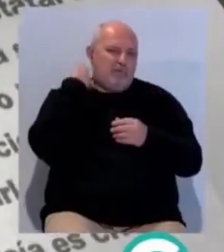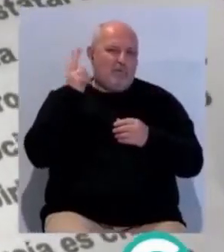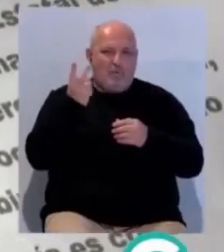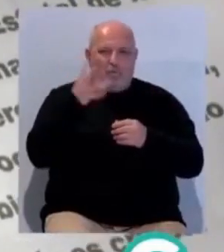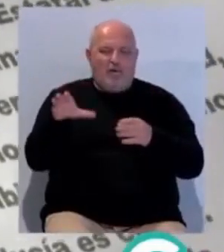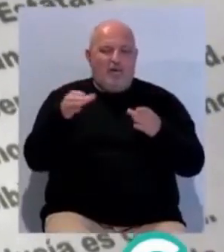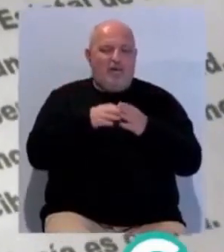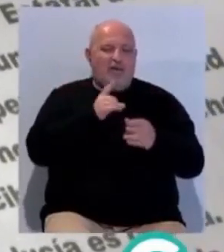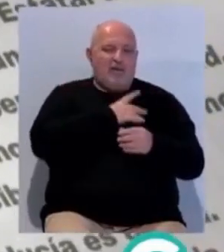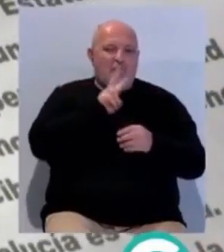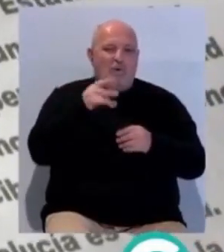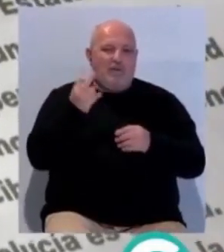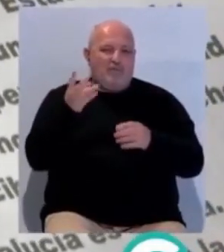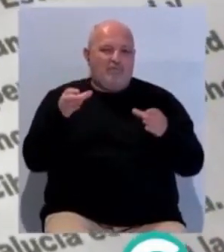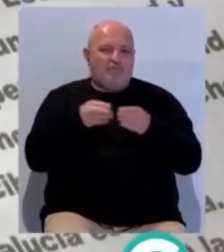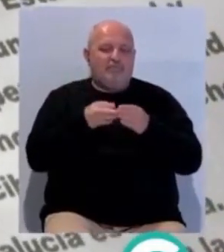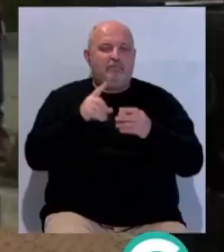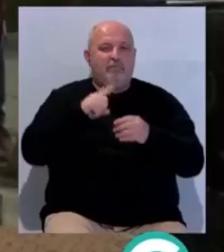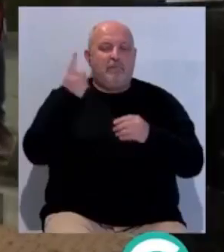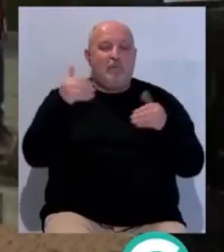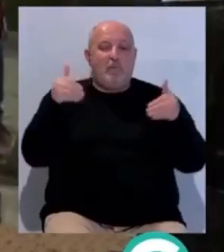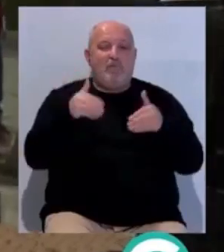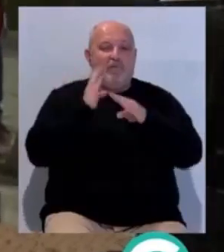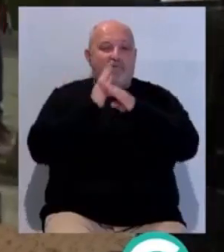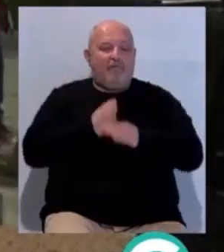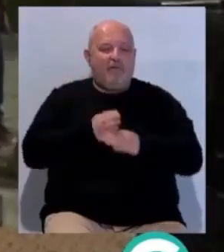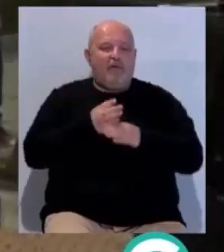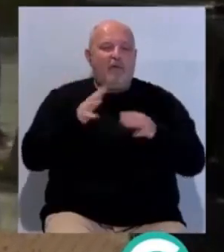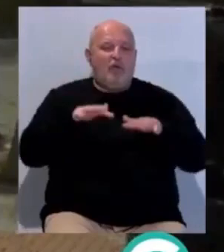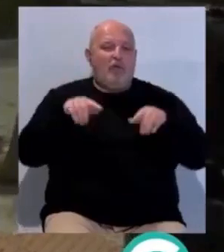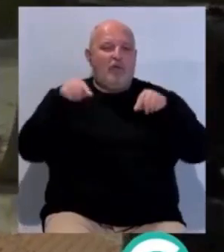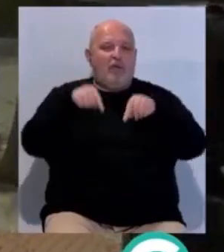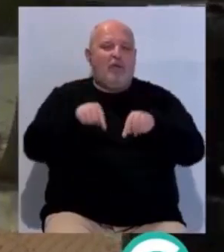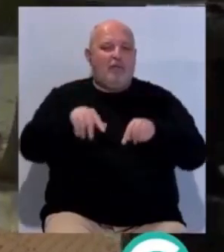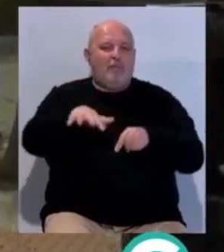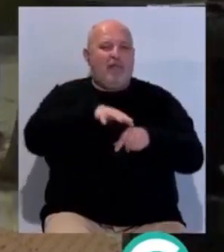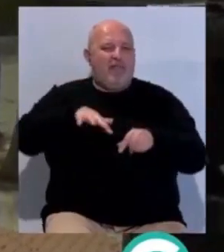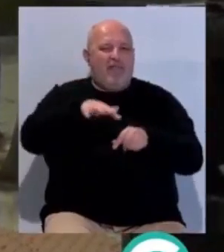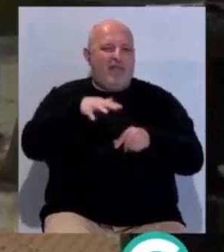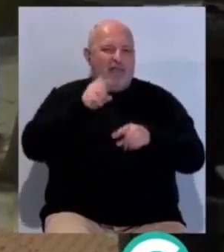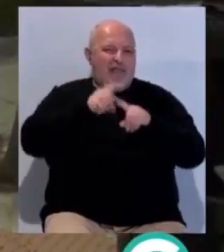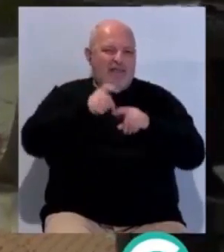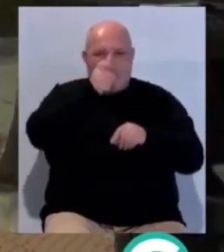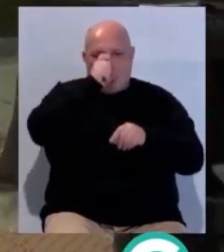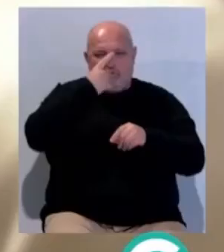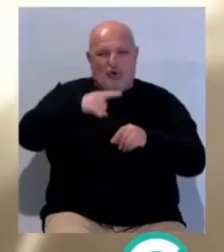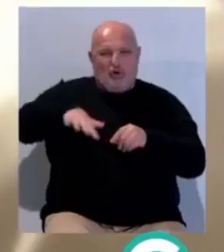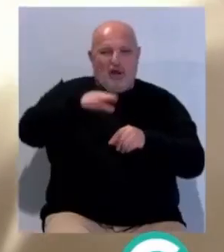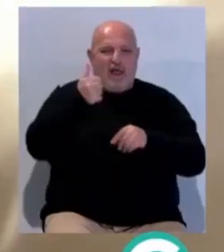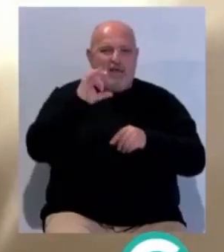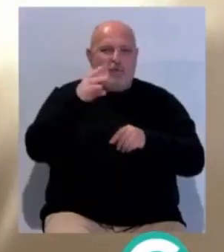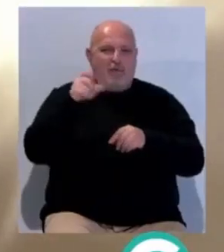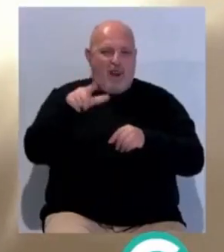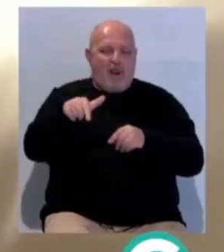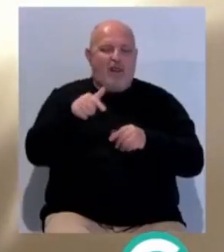obreras y de UGT de la provincia de Cádiz, que los primeros jueves de cada mes se concentran en la Plaza Asdrúbal, a las puertas de la Administración andaluza